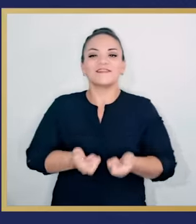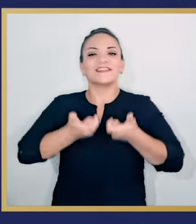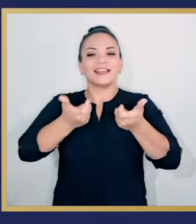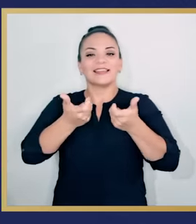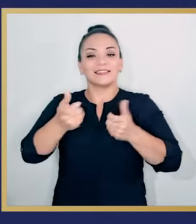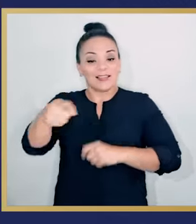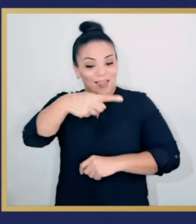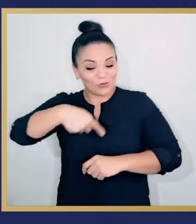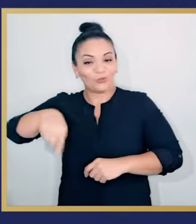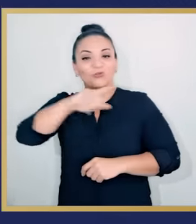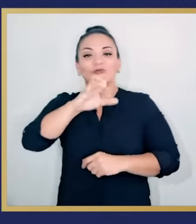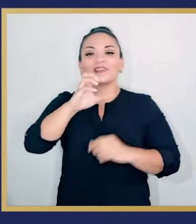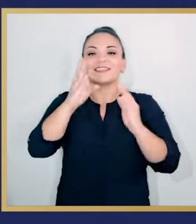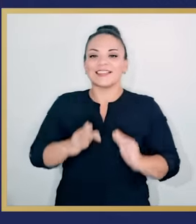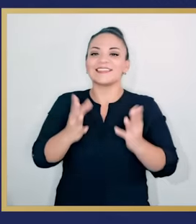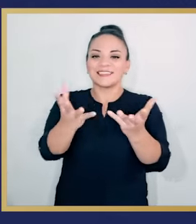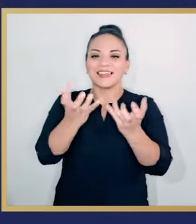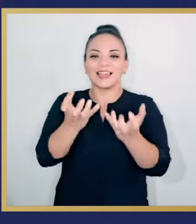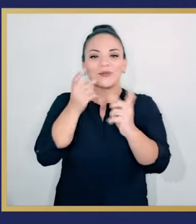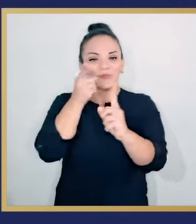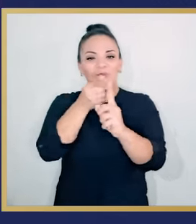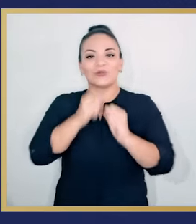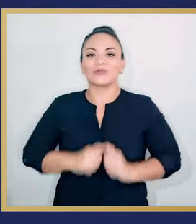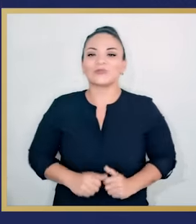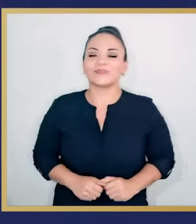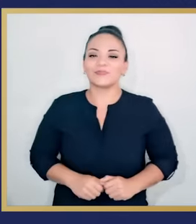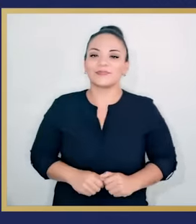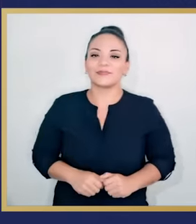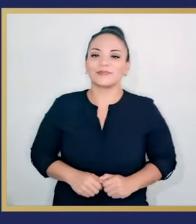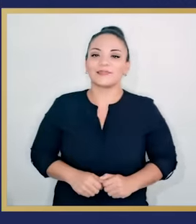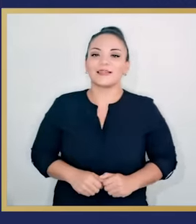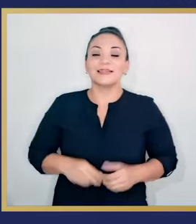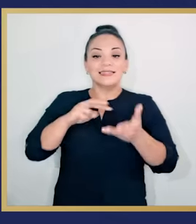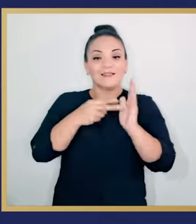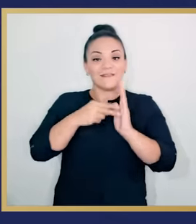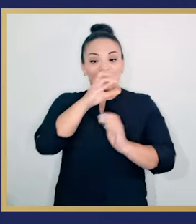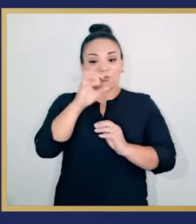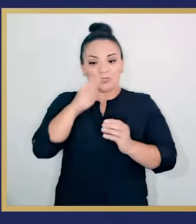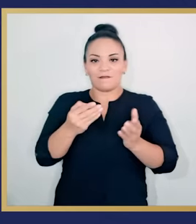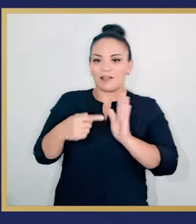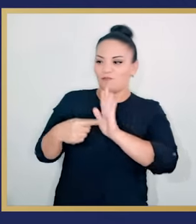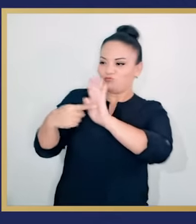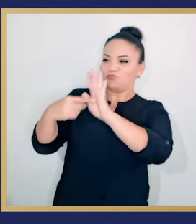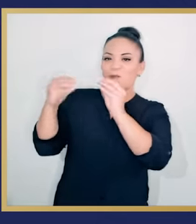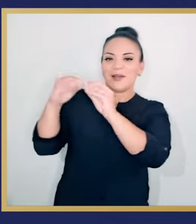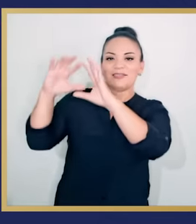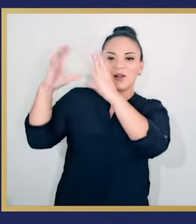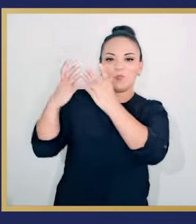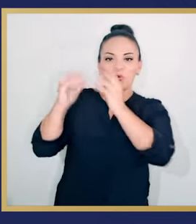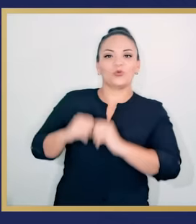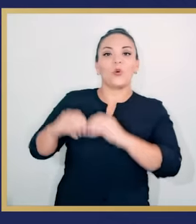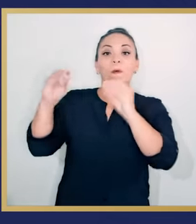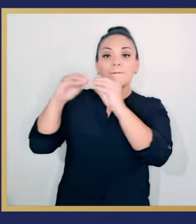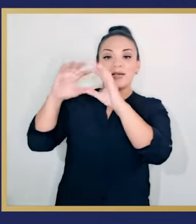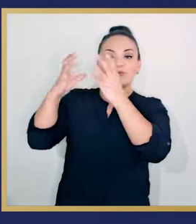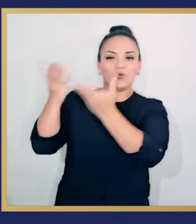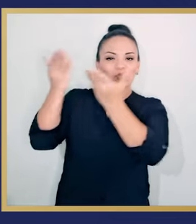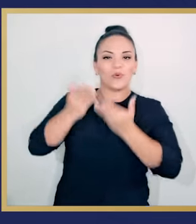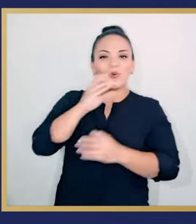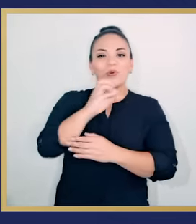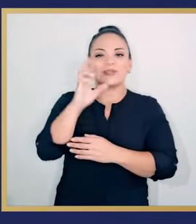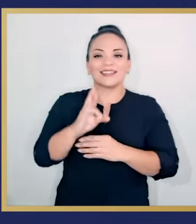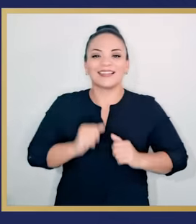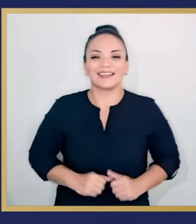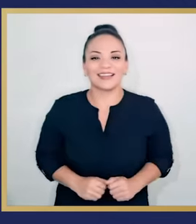generación de riqueza a la que aspiramos todos los costarricenses. Más Costa Rica en el mundo y más